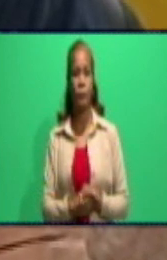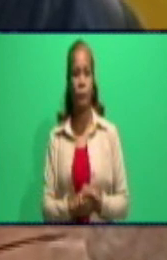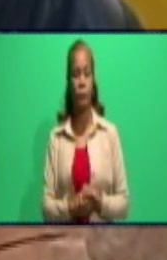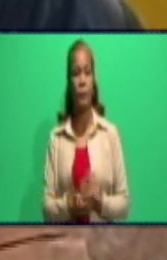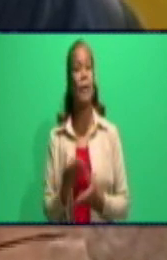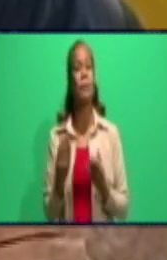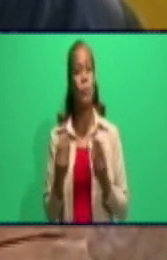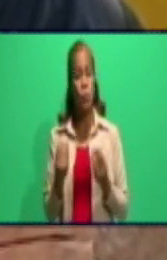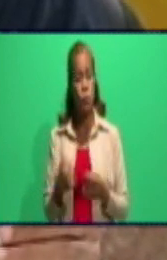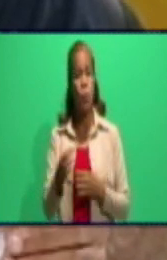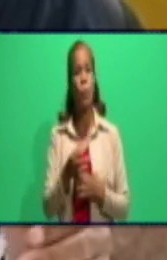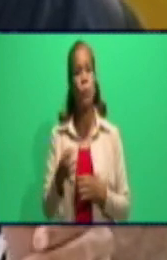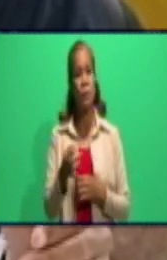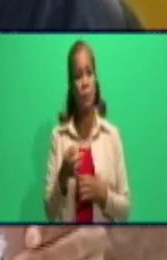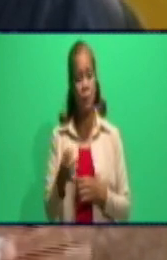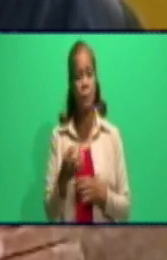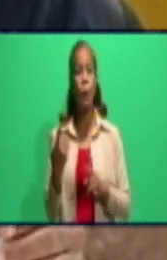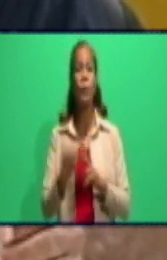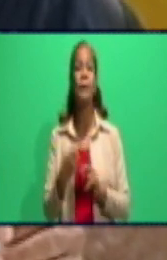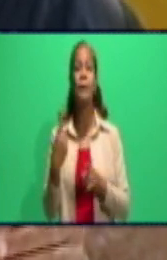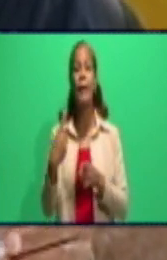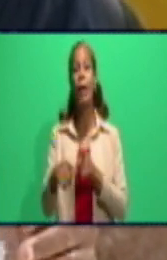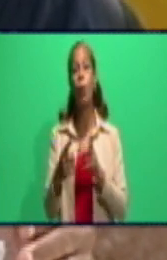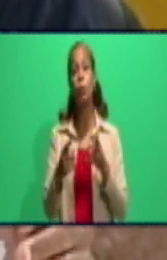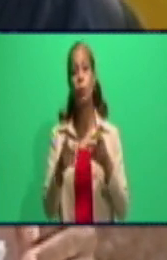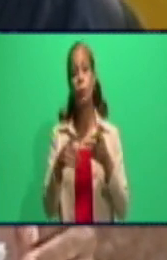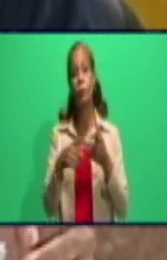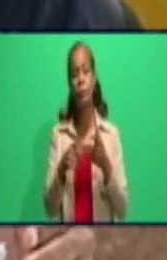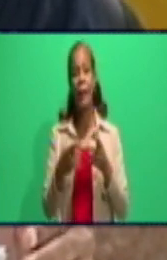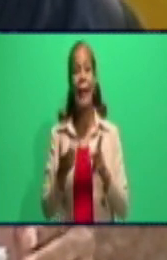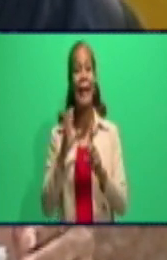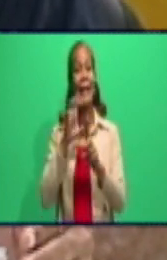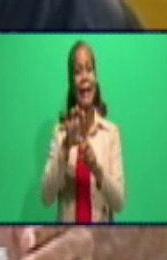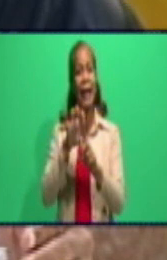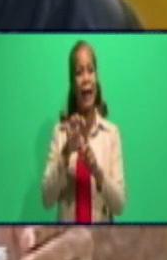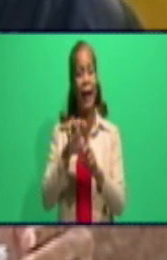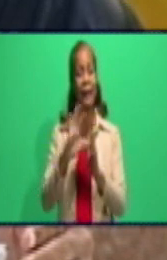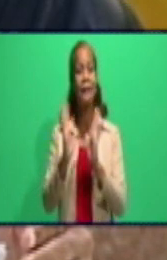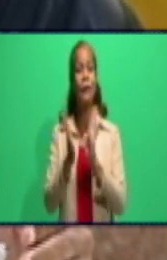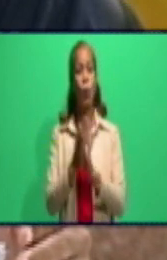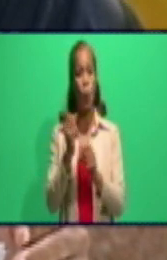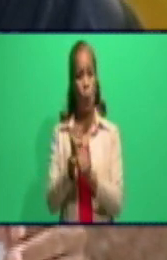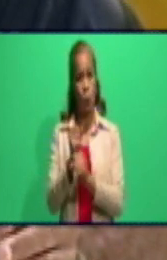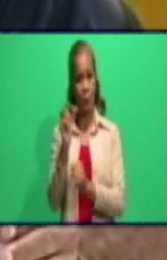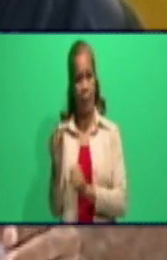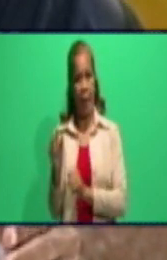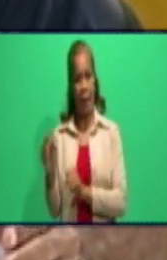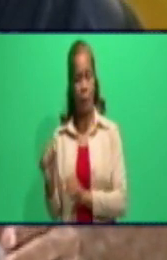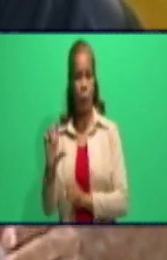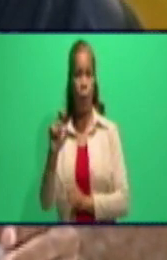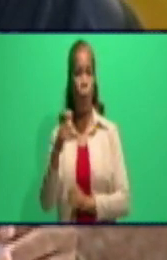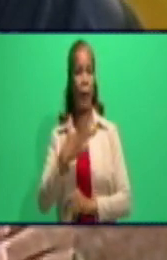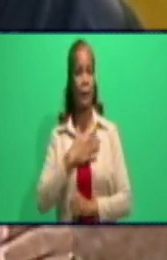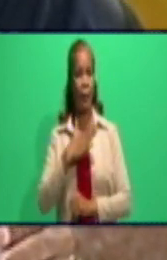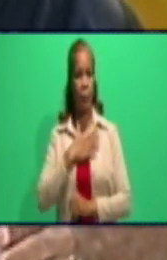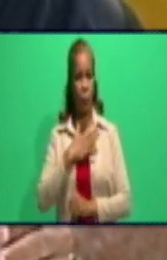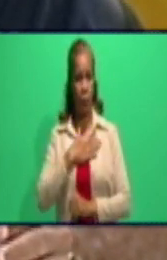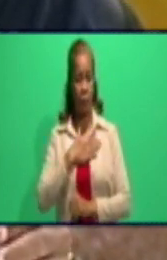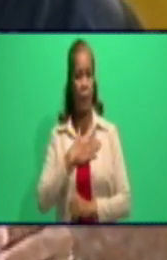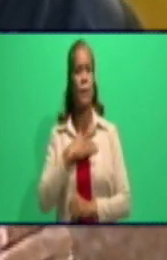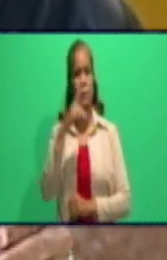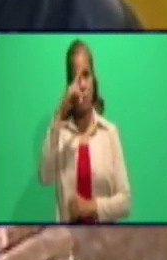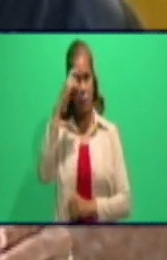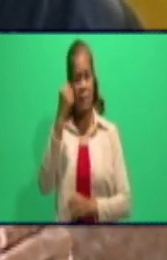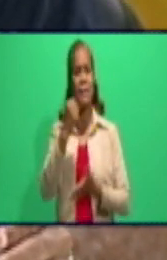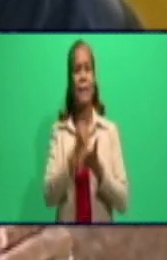municipios. Y el otro elemento tiene que ver con las quejas de los trabajadores por cuenta propia. Nosotros tenemos que decir que se autorizó en el